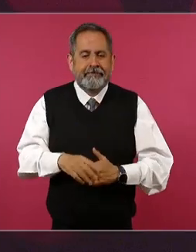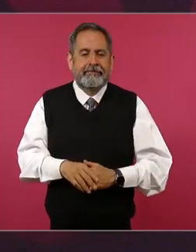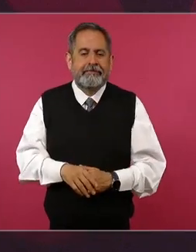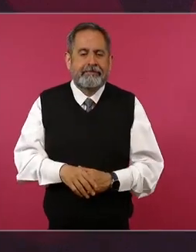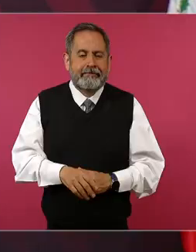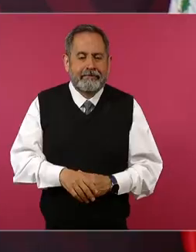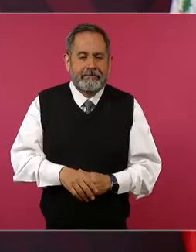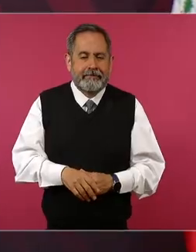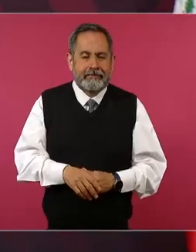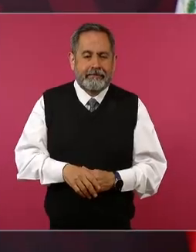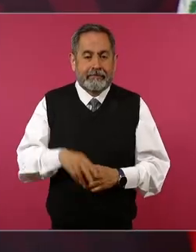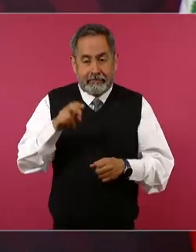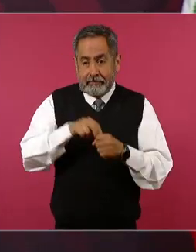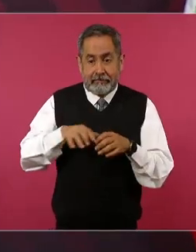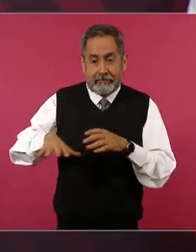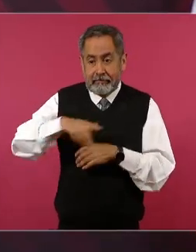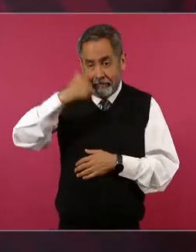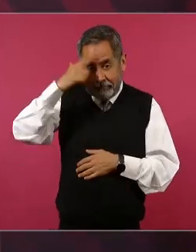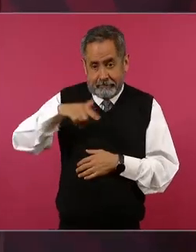a Yanga en la noche